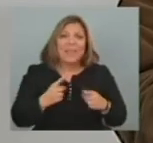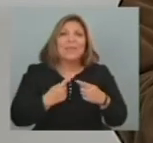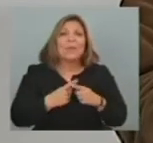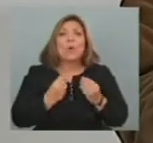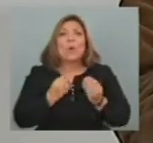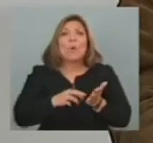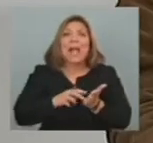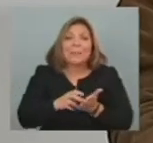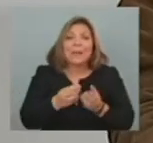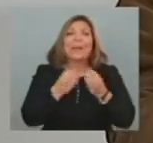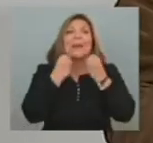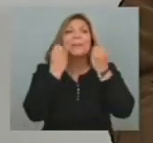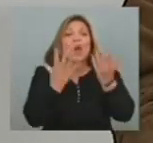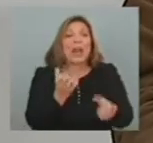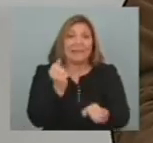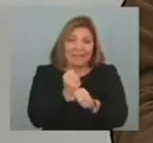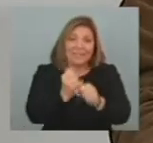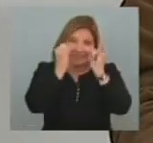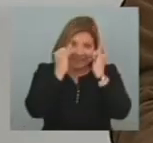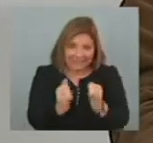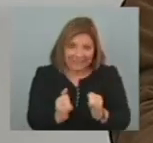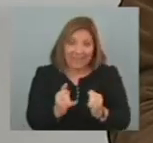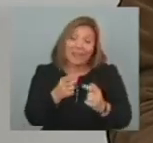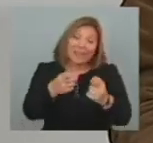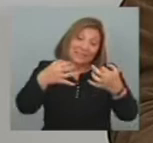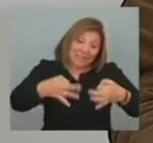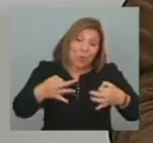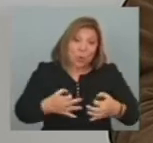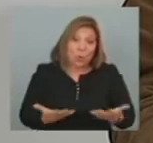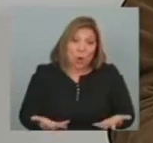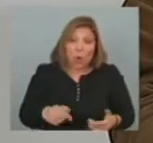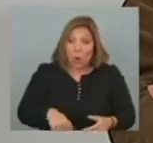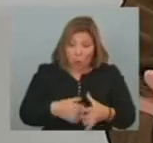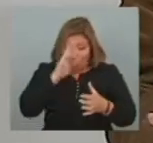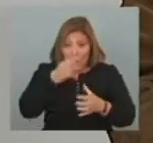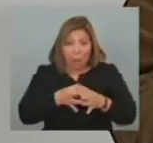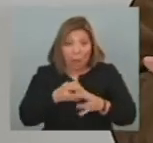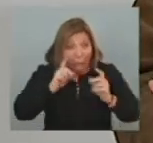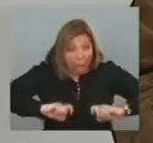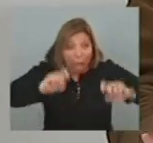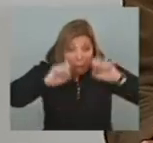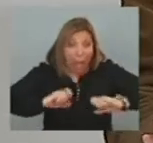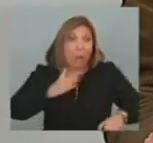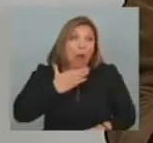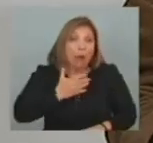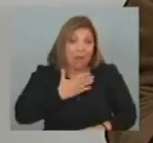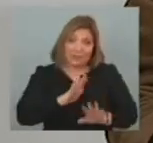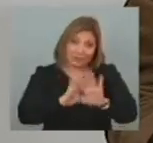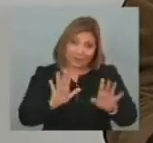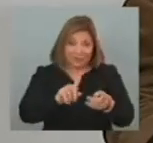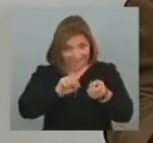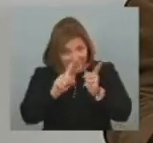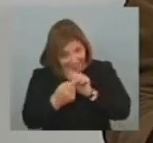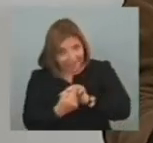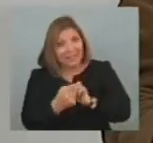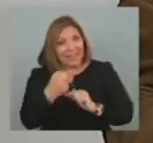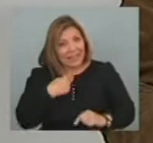Mercosur Y cómo hacemos Para mejorarlo Seguro que es Evitando la idea De que somos Unos chiquitos Llorones Quejosos Al contrario Deberíamos ser